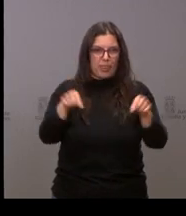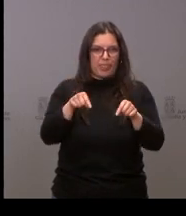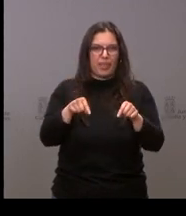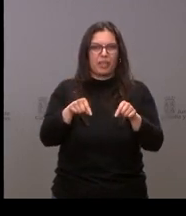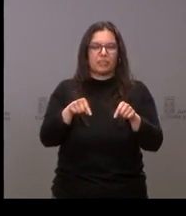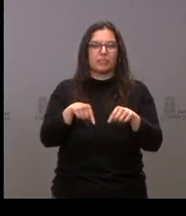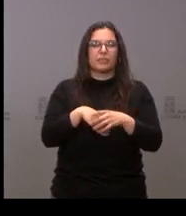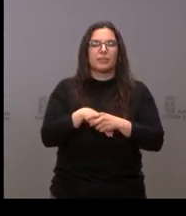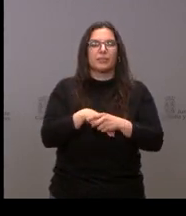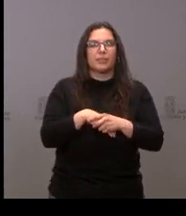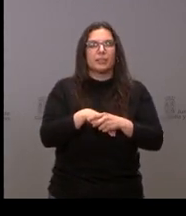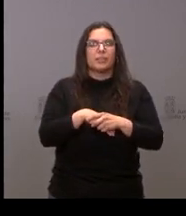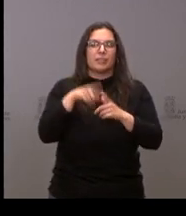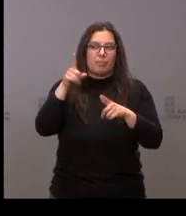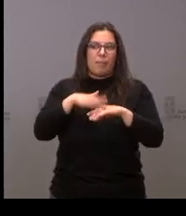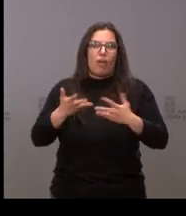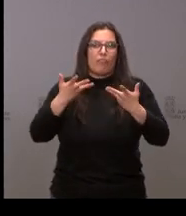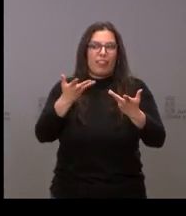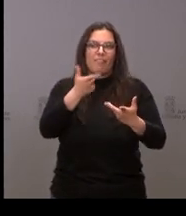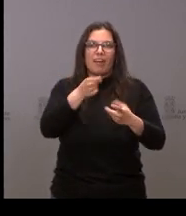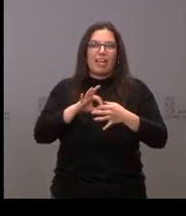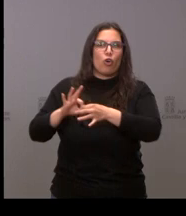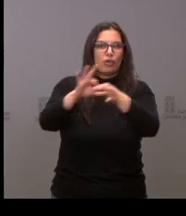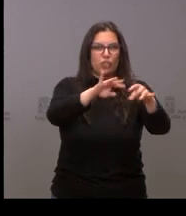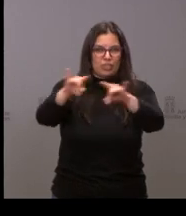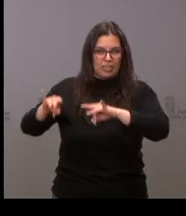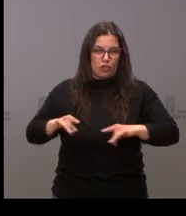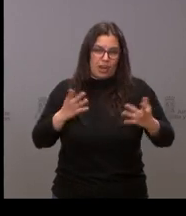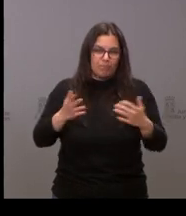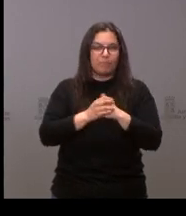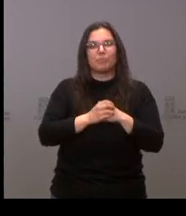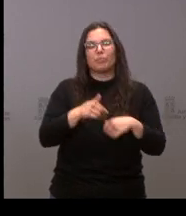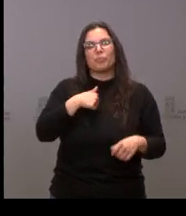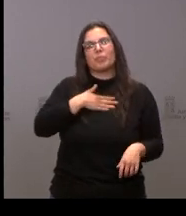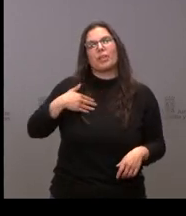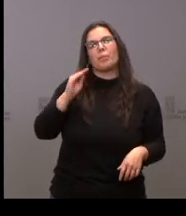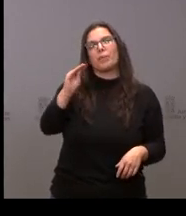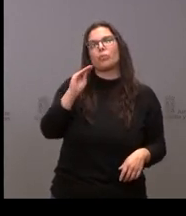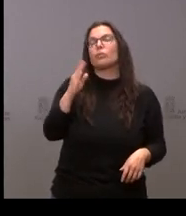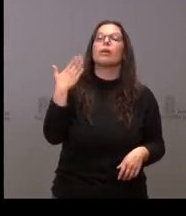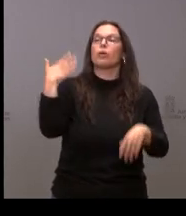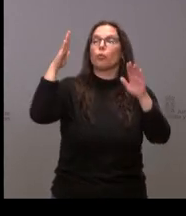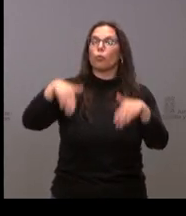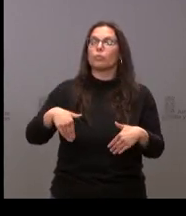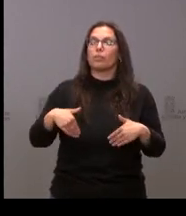la cohesión territorial también en este caso Quería preguntar lo transmití en la última